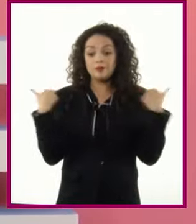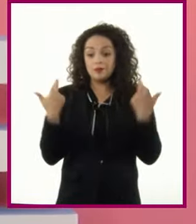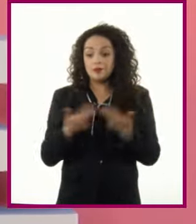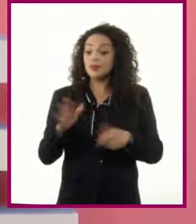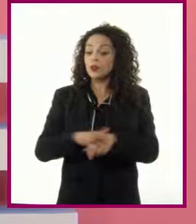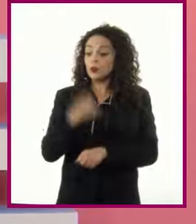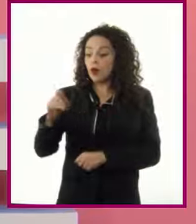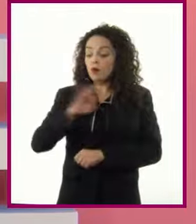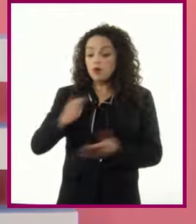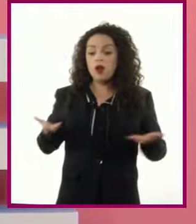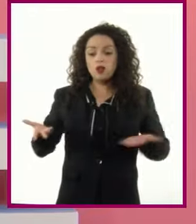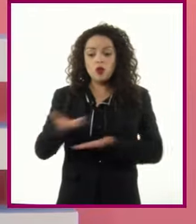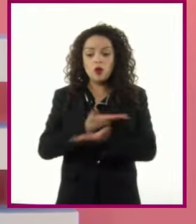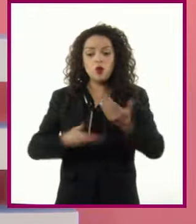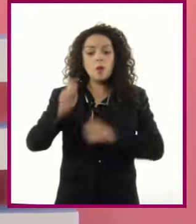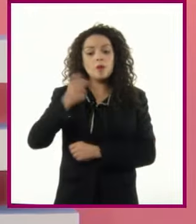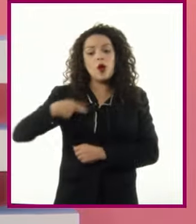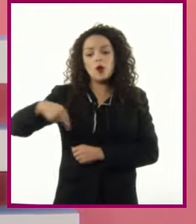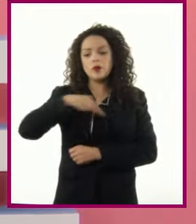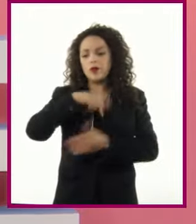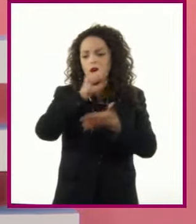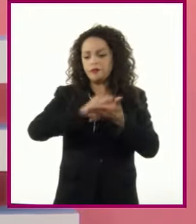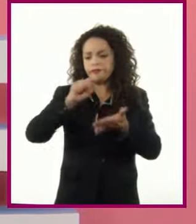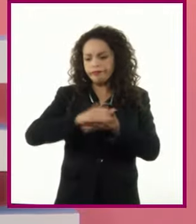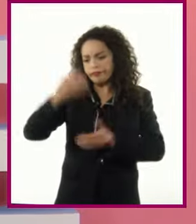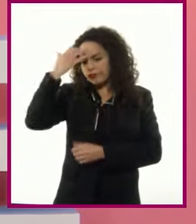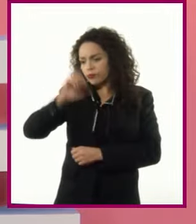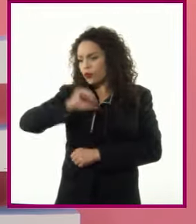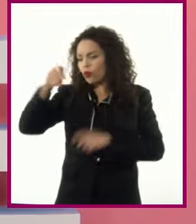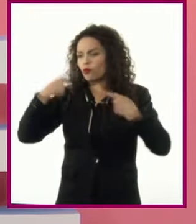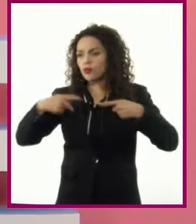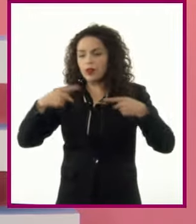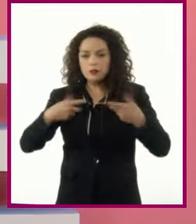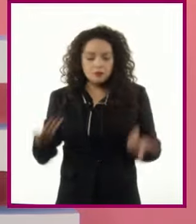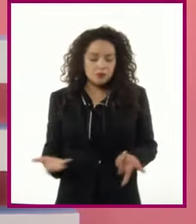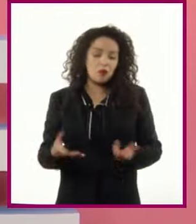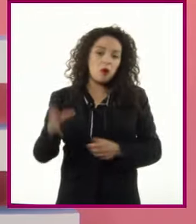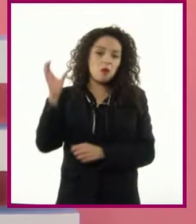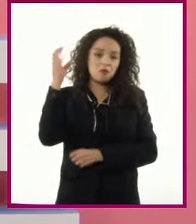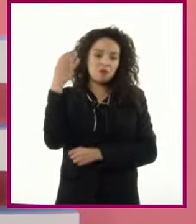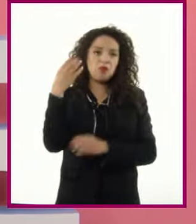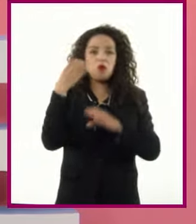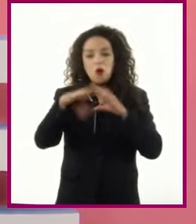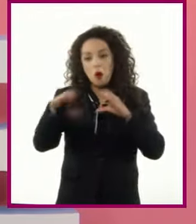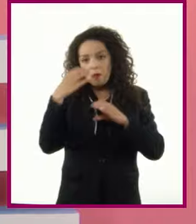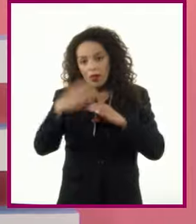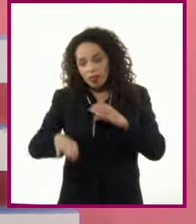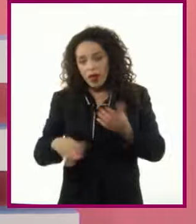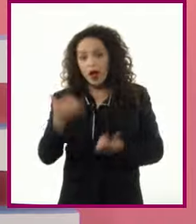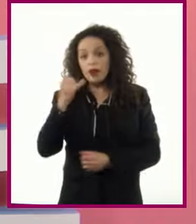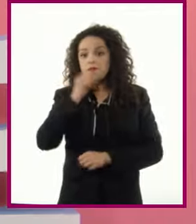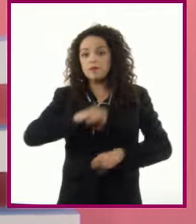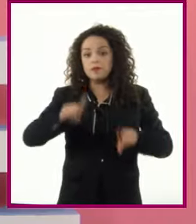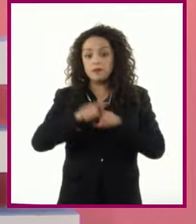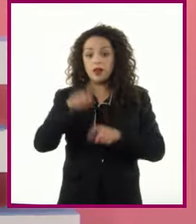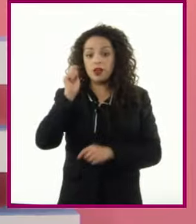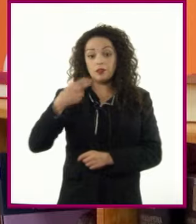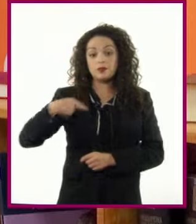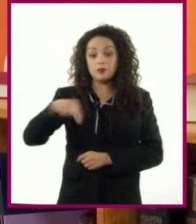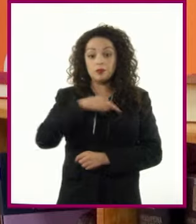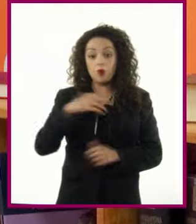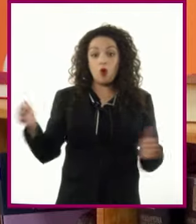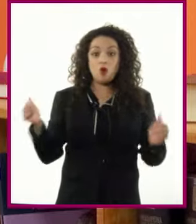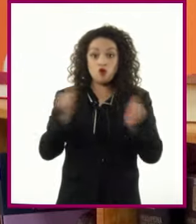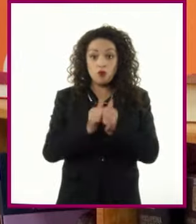compartir lo que escribimos, conocer a otra gente que escribe, recibir comentarios y ser capaces también de comentar con criterio.